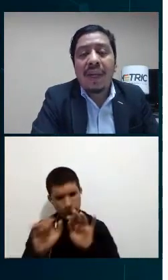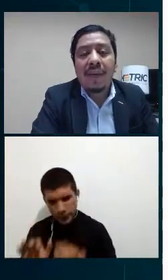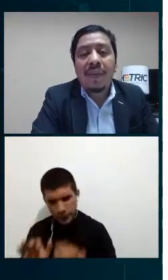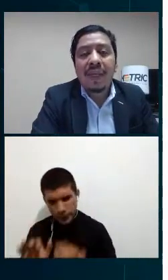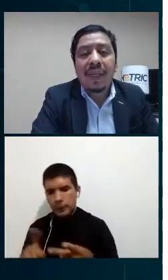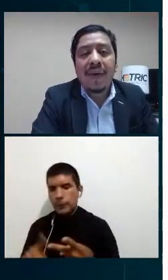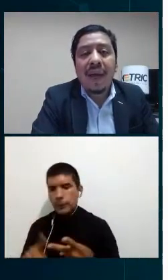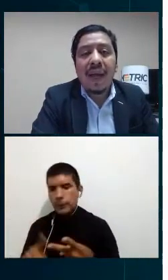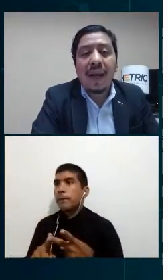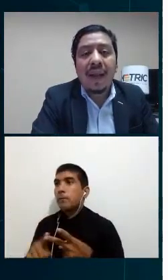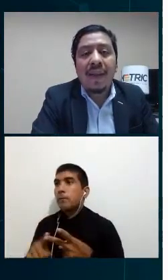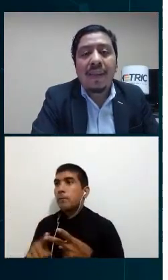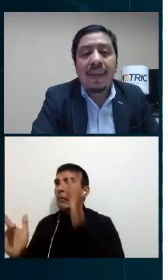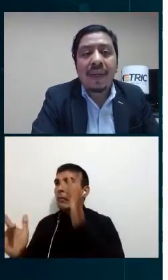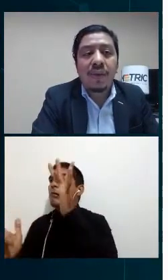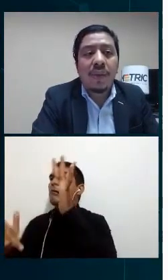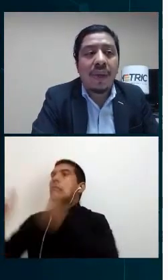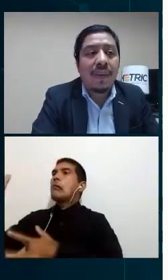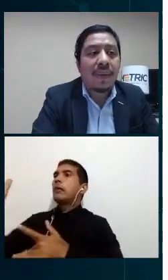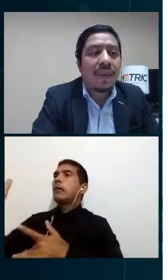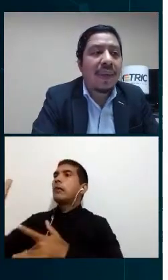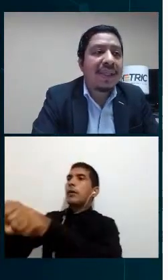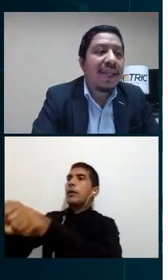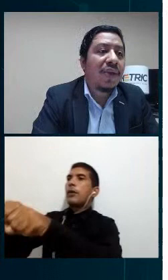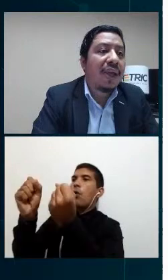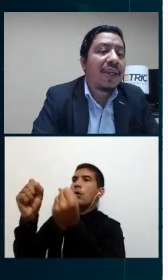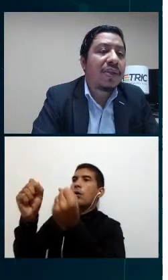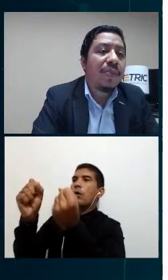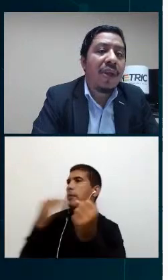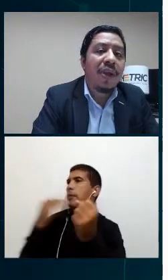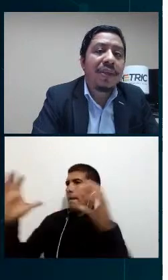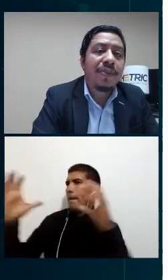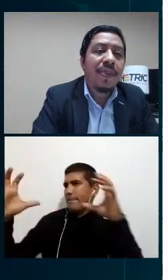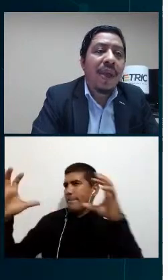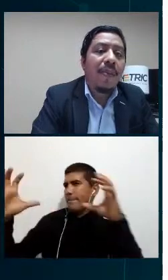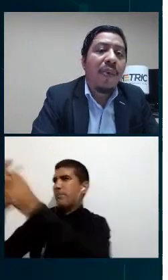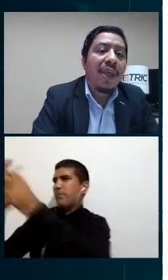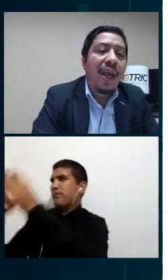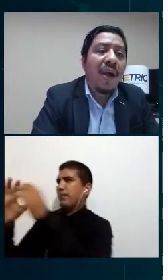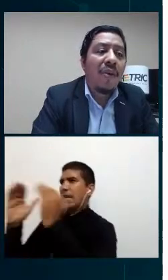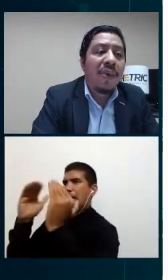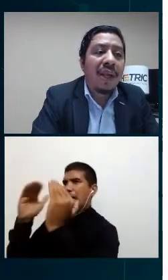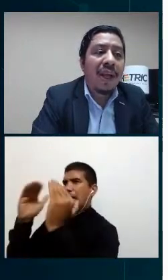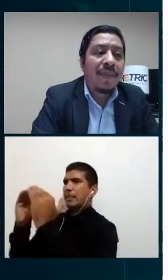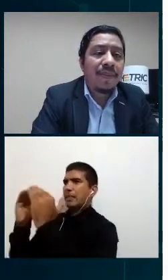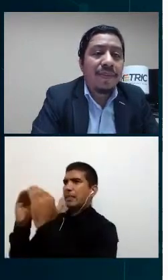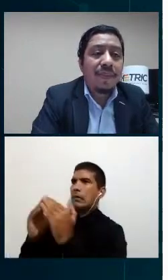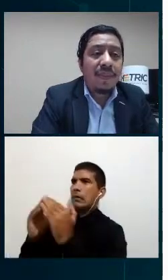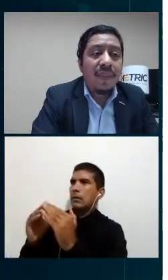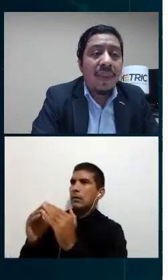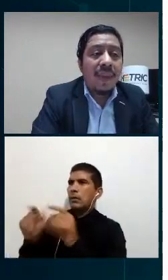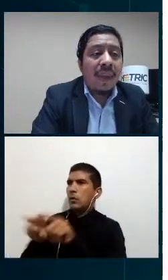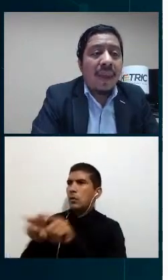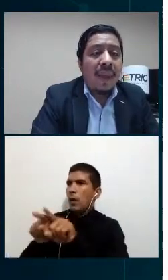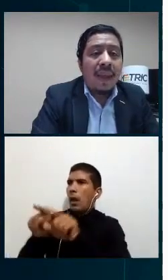paralelo teníamos que trabajar haciendo de que estos medidores pudieran comunicar